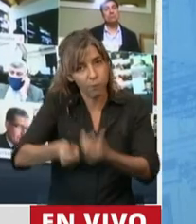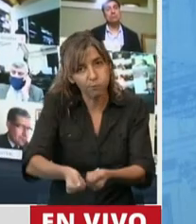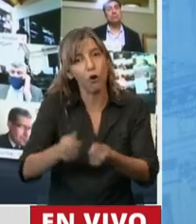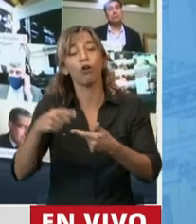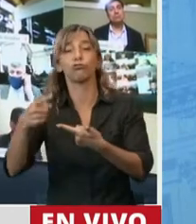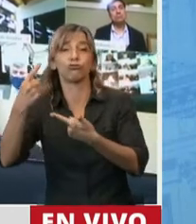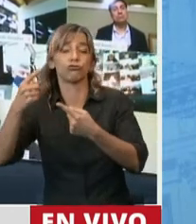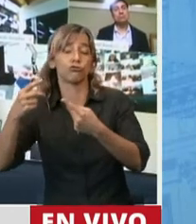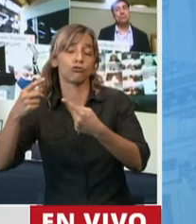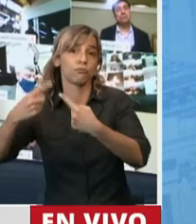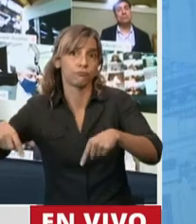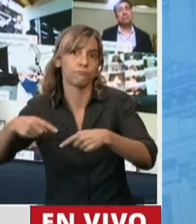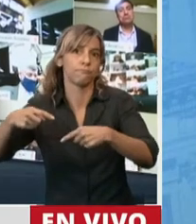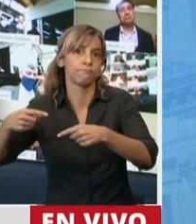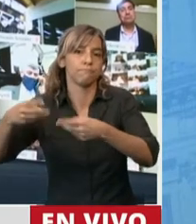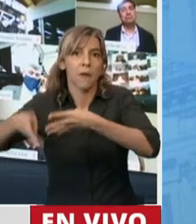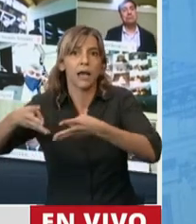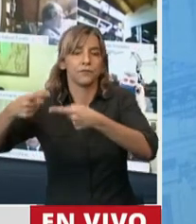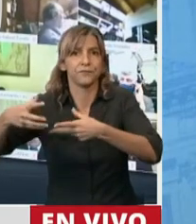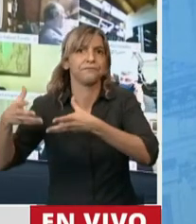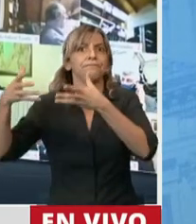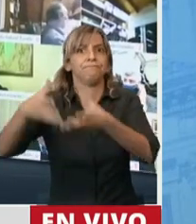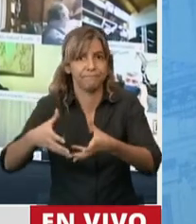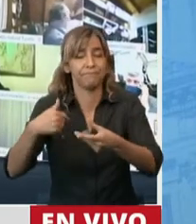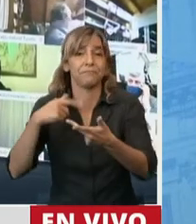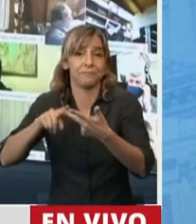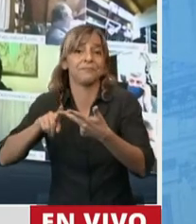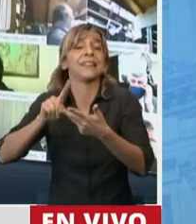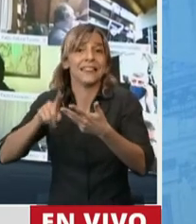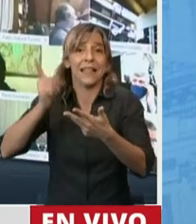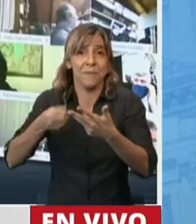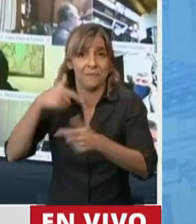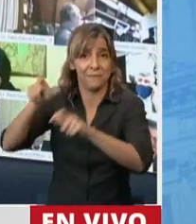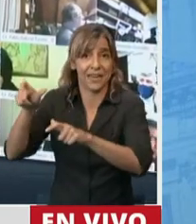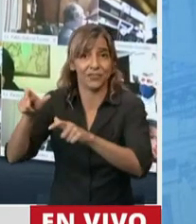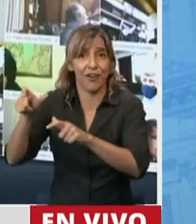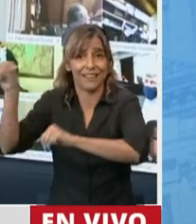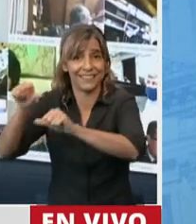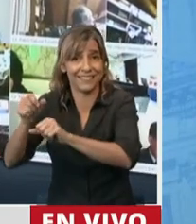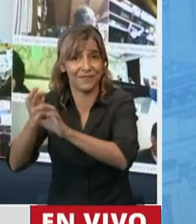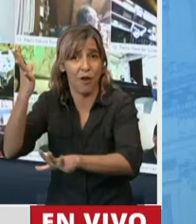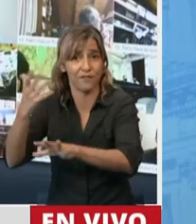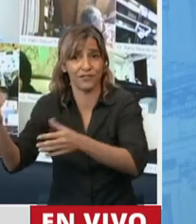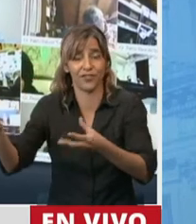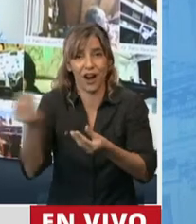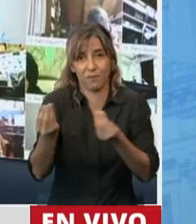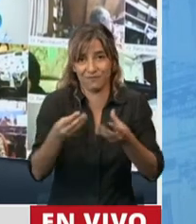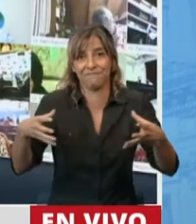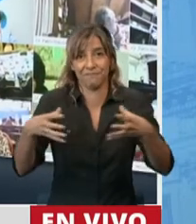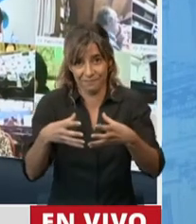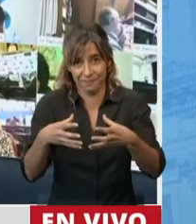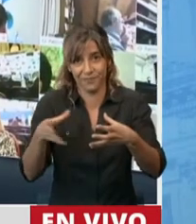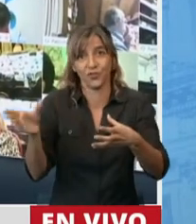complejo, de los científicos y de los investigadores que van a contribuir al desarrollo de esas empresas.